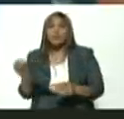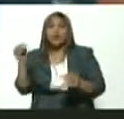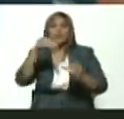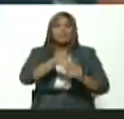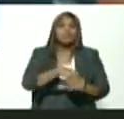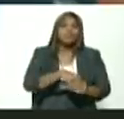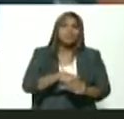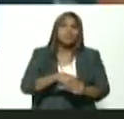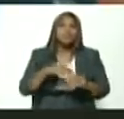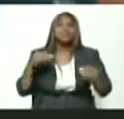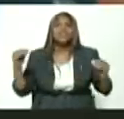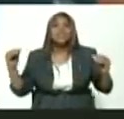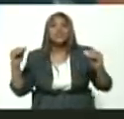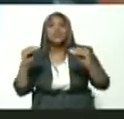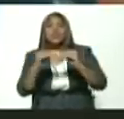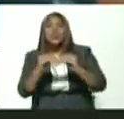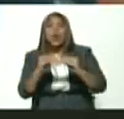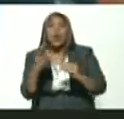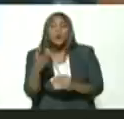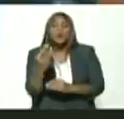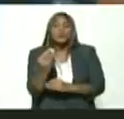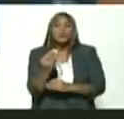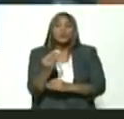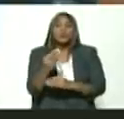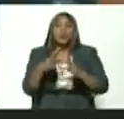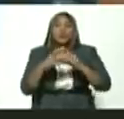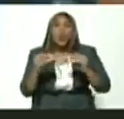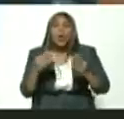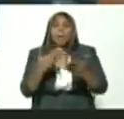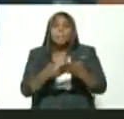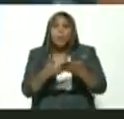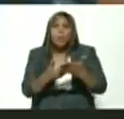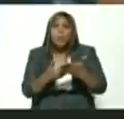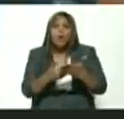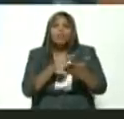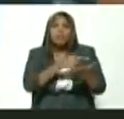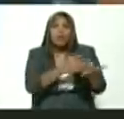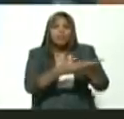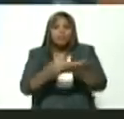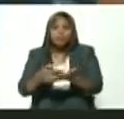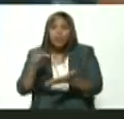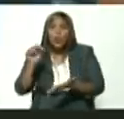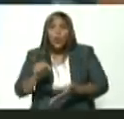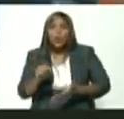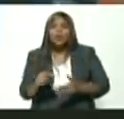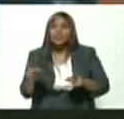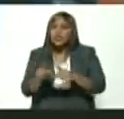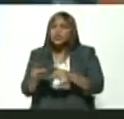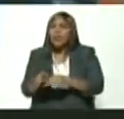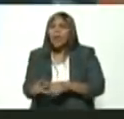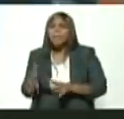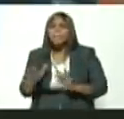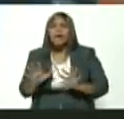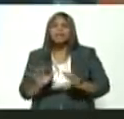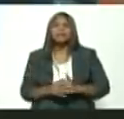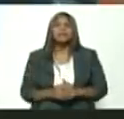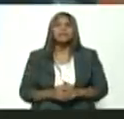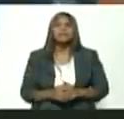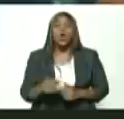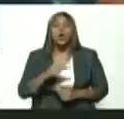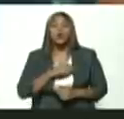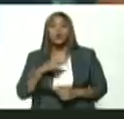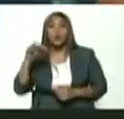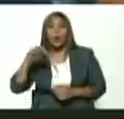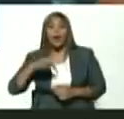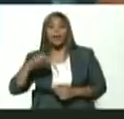coincidimos coincidimos mucho con todas las propuestas que ustedes han presentado el día de hoy y nosotros por acá